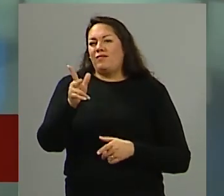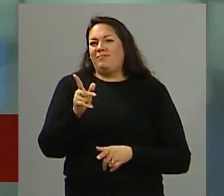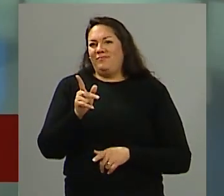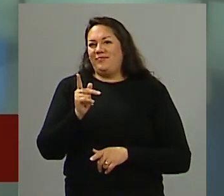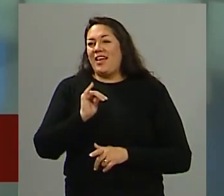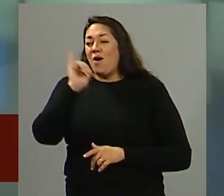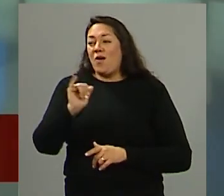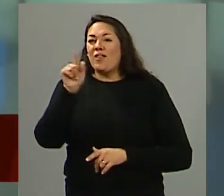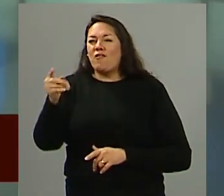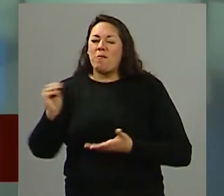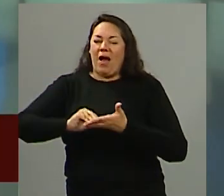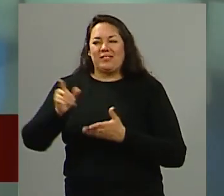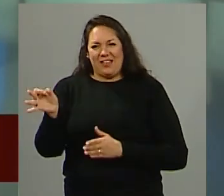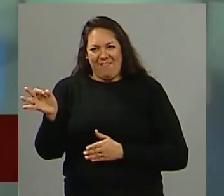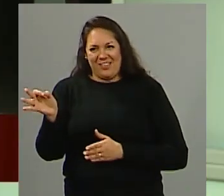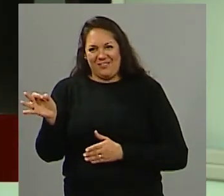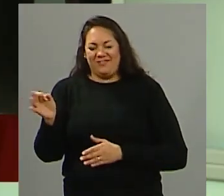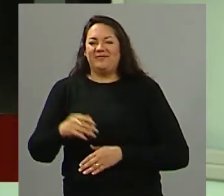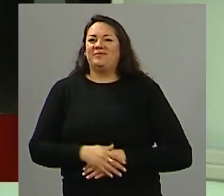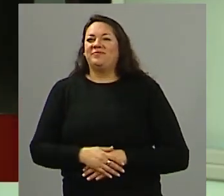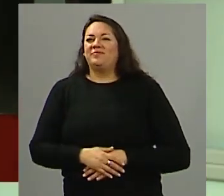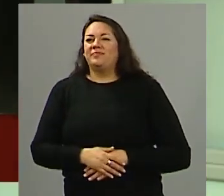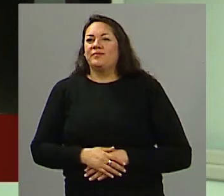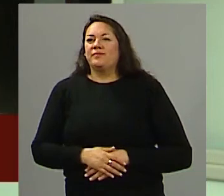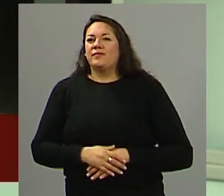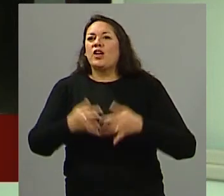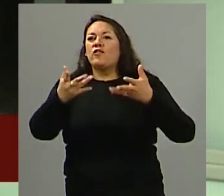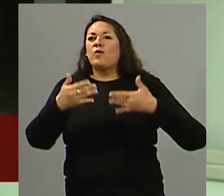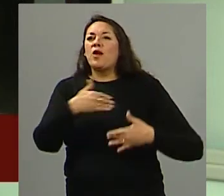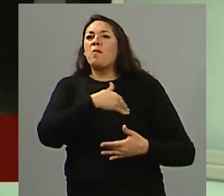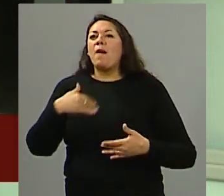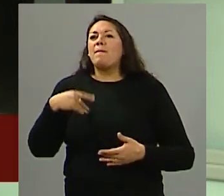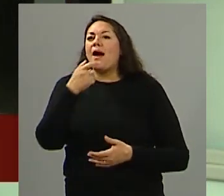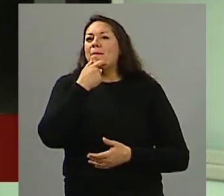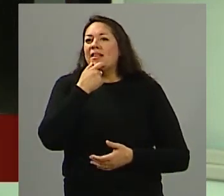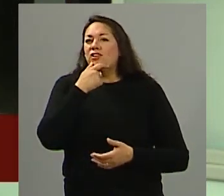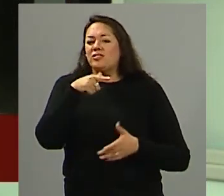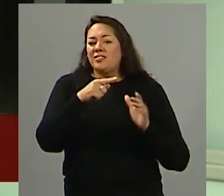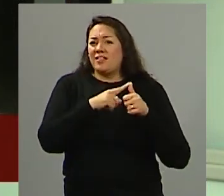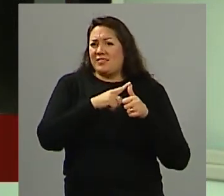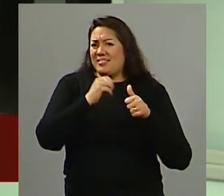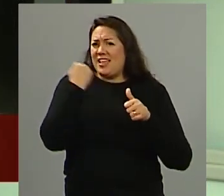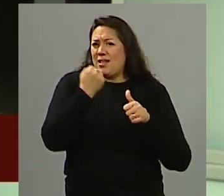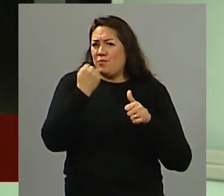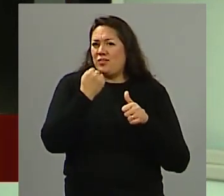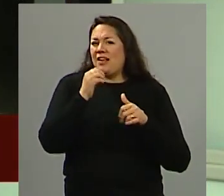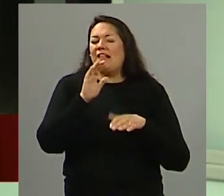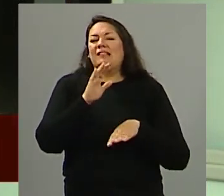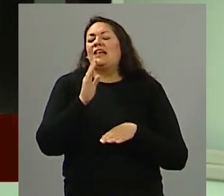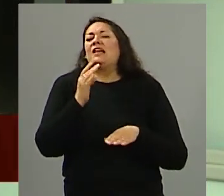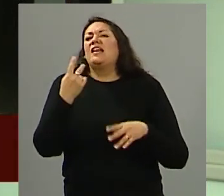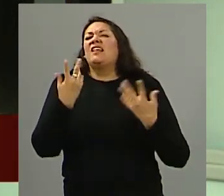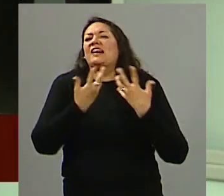repasar dos Adriana sos la responsable digo ¿no? el formulario mamá mendocina que me parece sumamente importante porque tiene que ver con las asignaciones